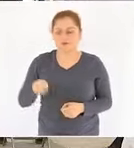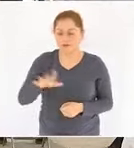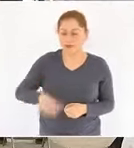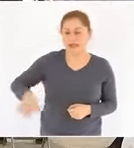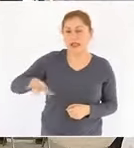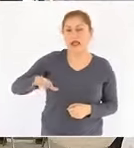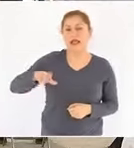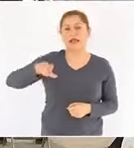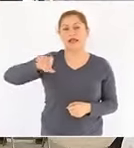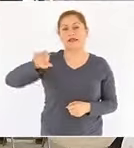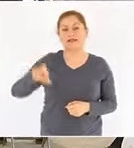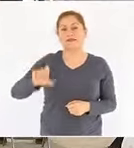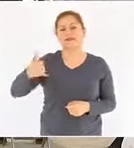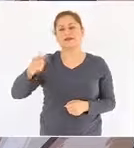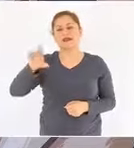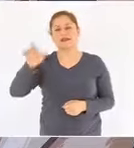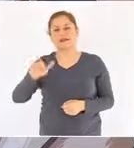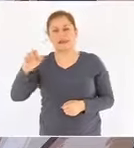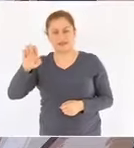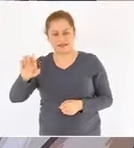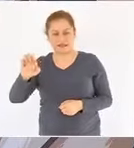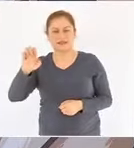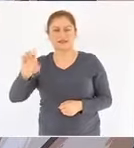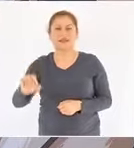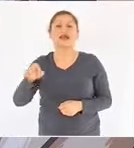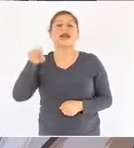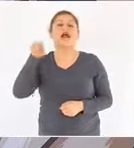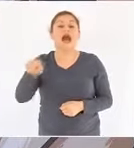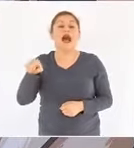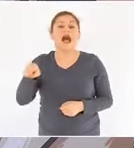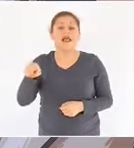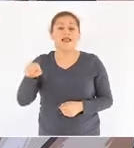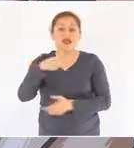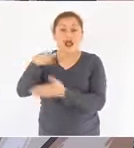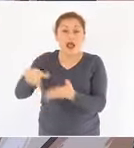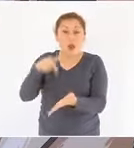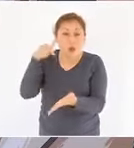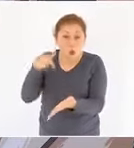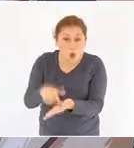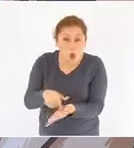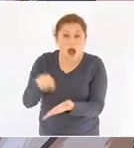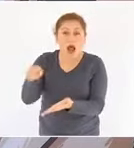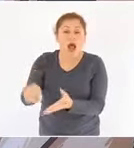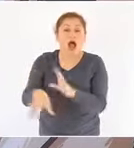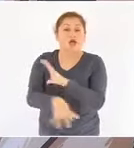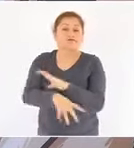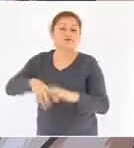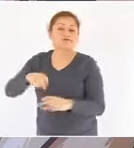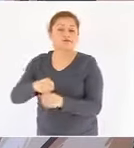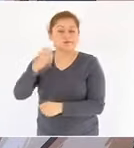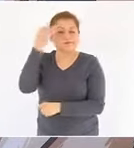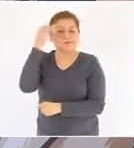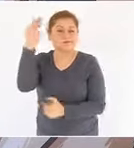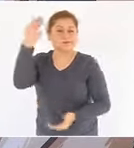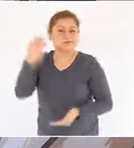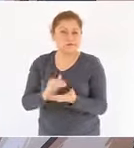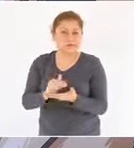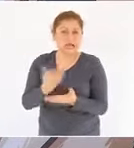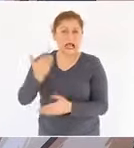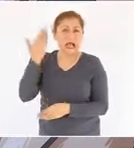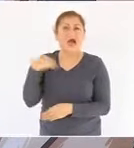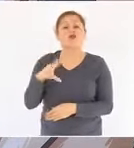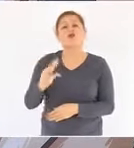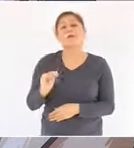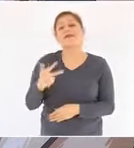allí se han logrado reducir los tiempos de perforación de 98 a 41